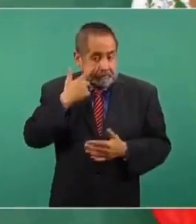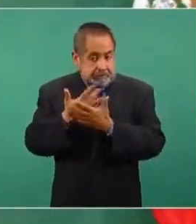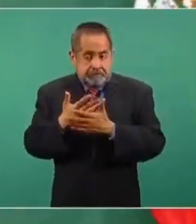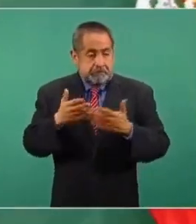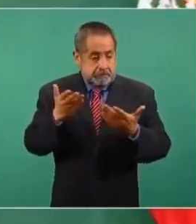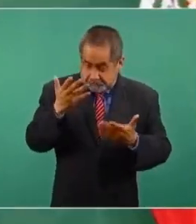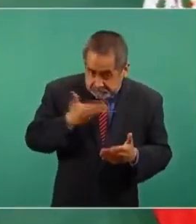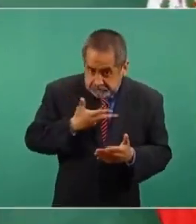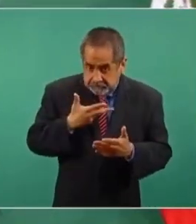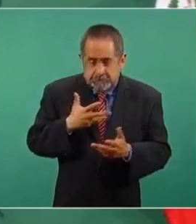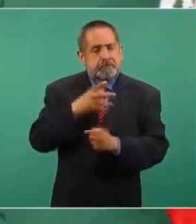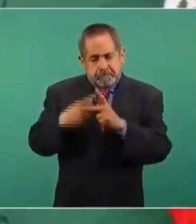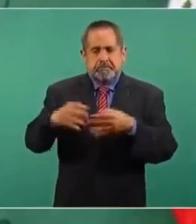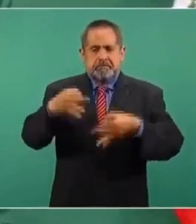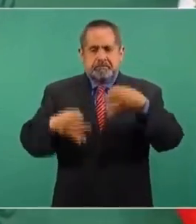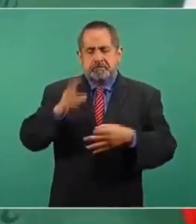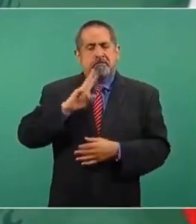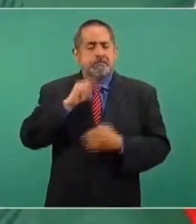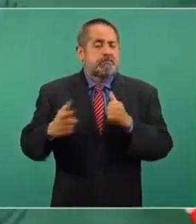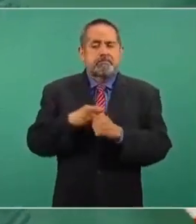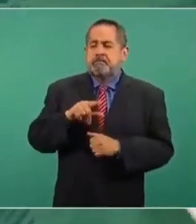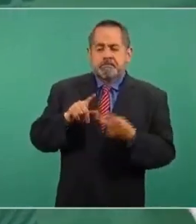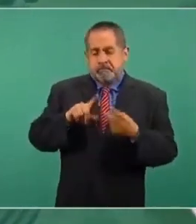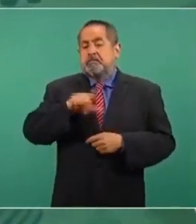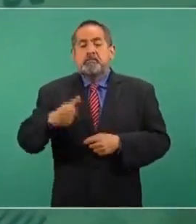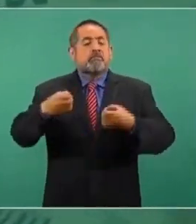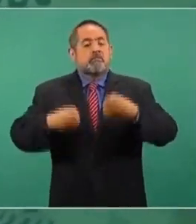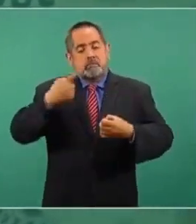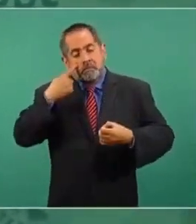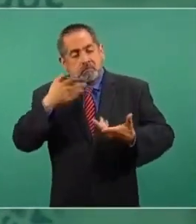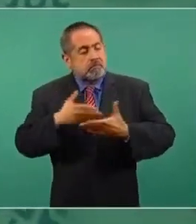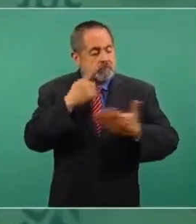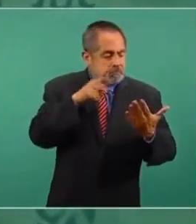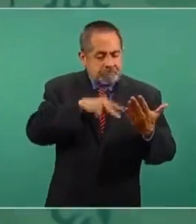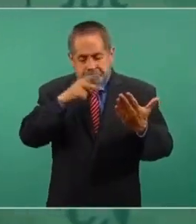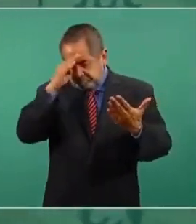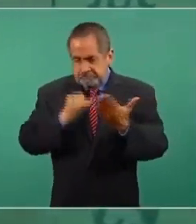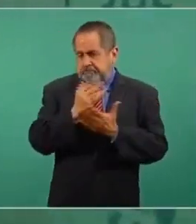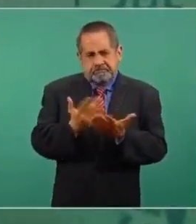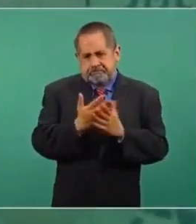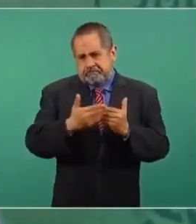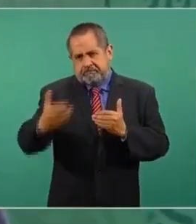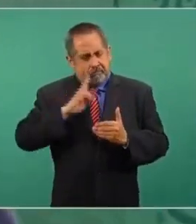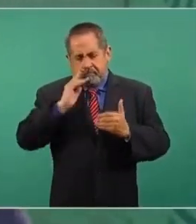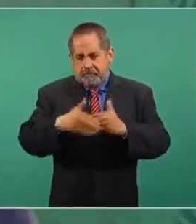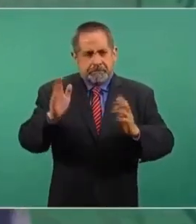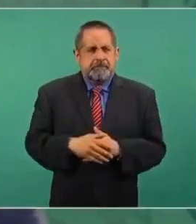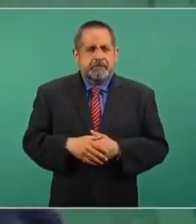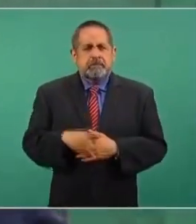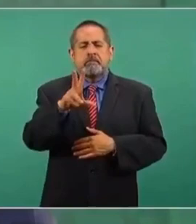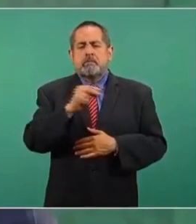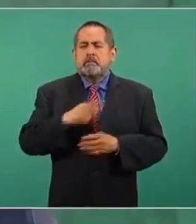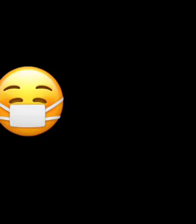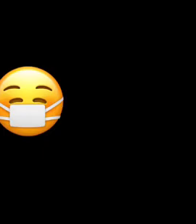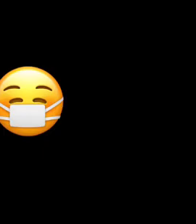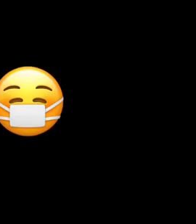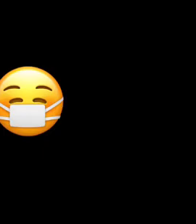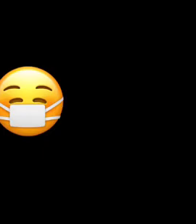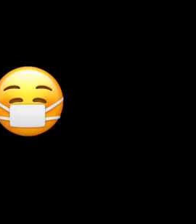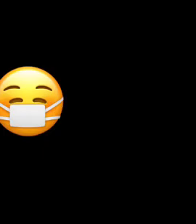juicio. Falta que el juez también intervenga, decida, pero que no se oculte nada.